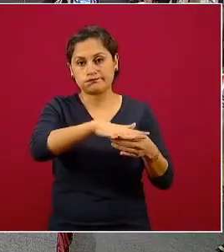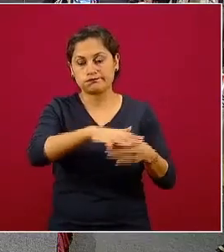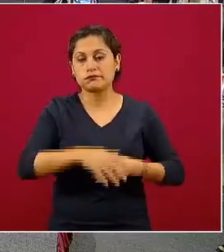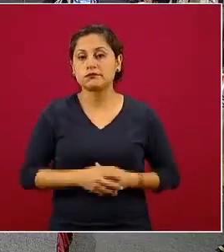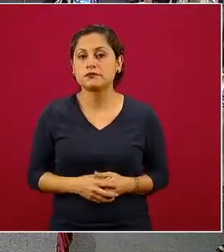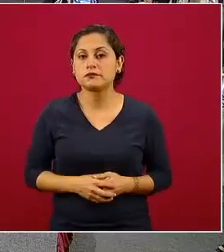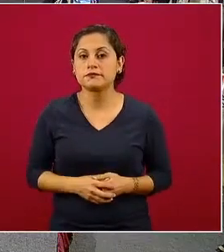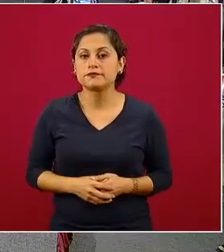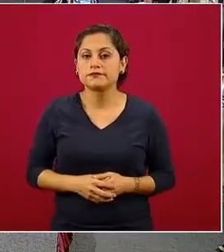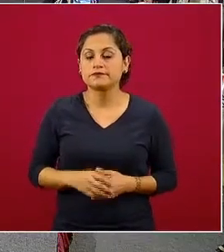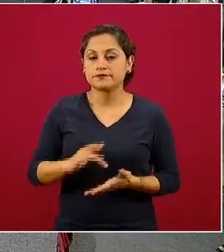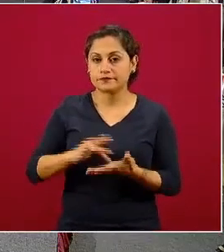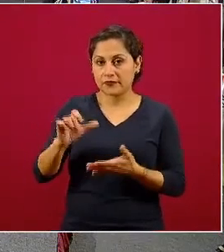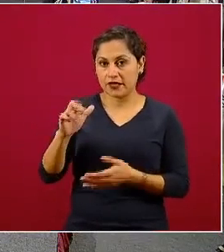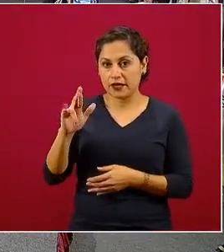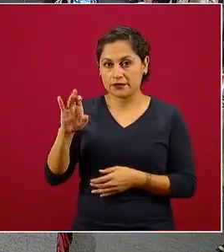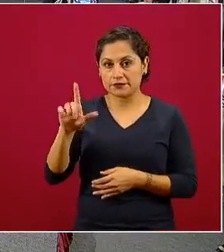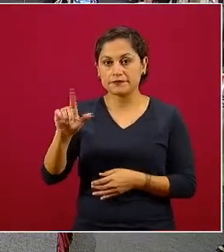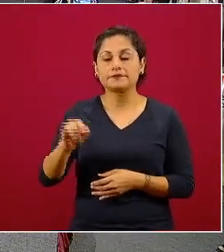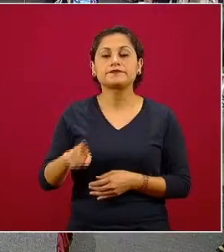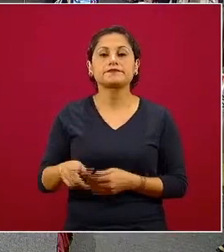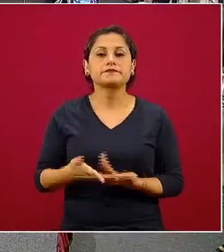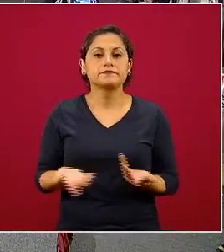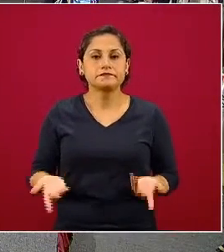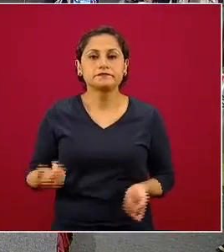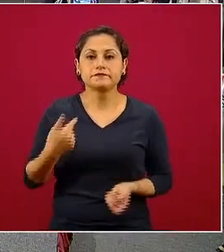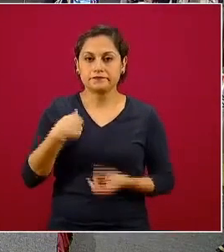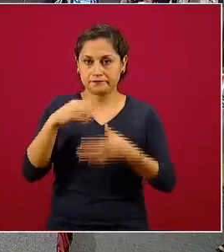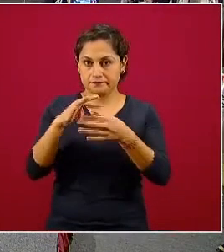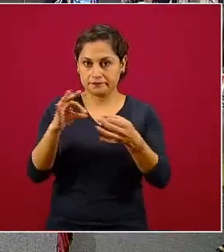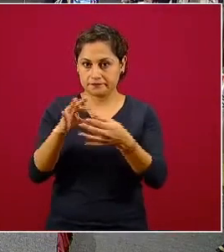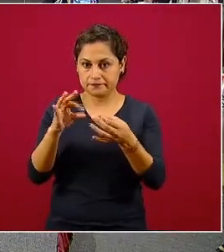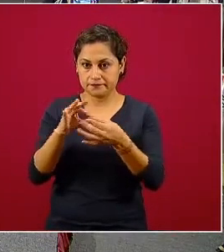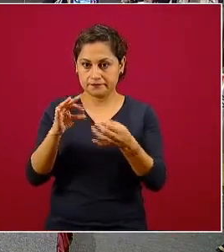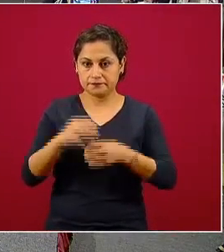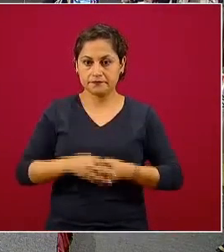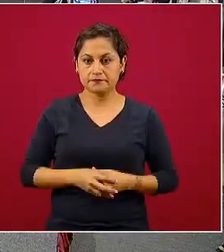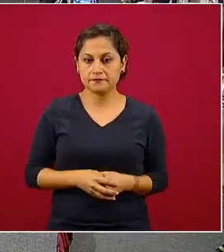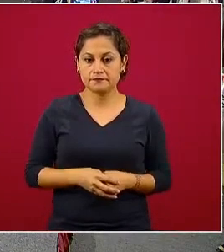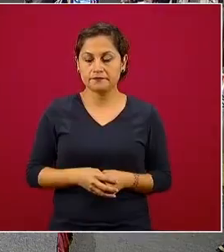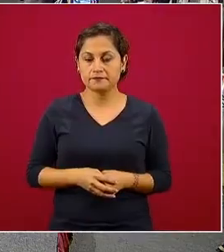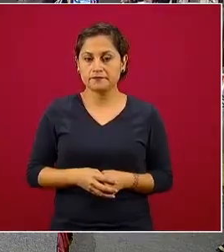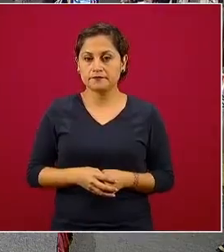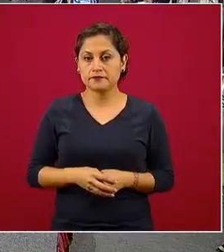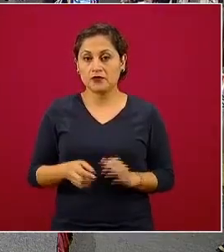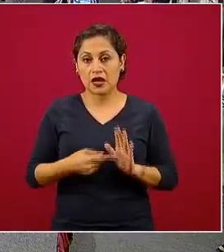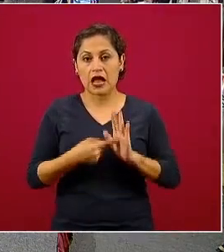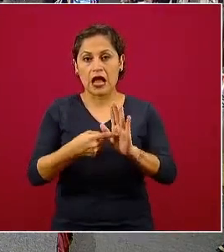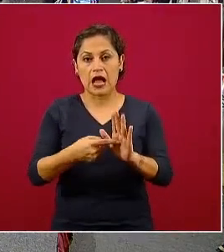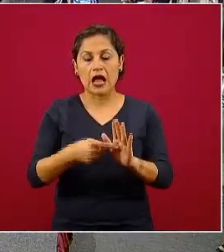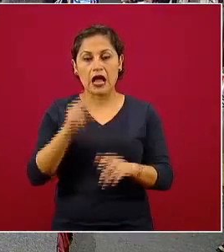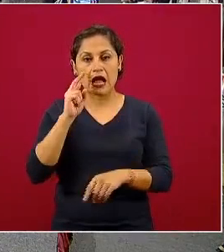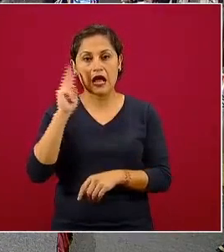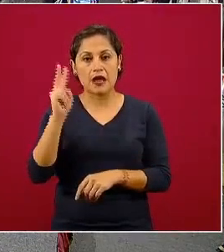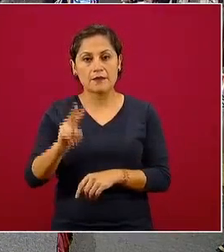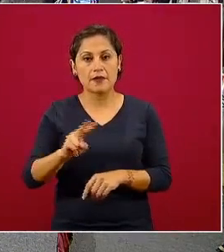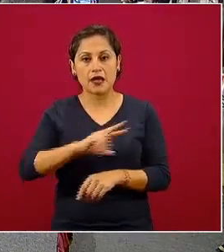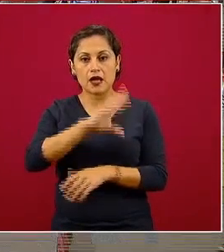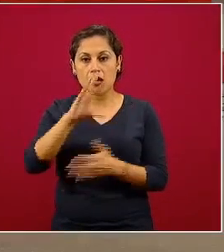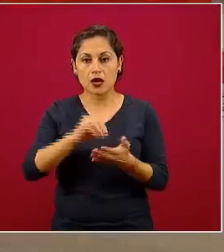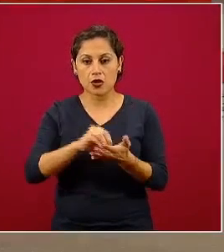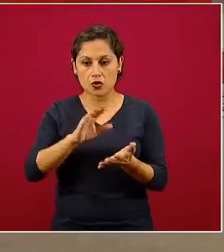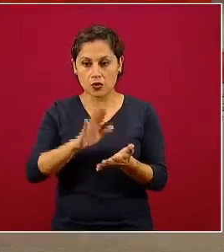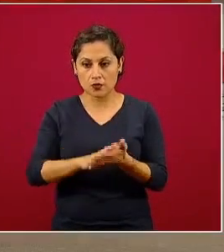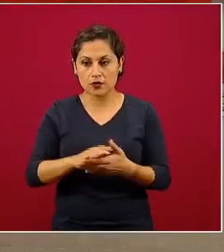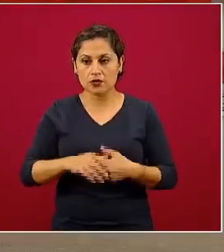Bueno, comentaba que el visor rápido nos da solamente los totales, pero estamos ya encargando al equipo que